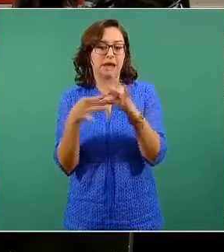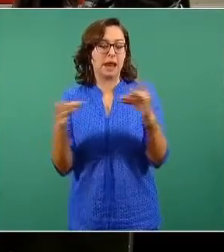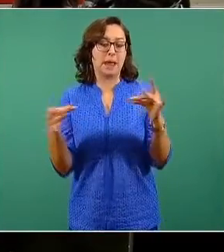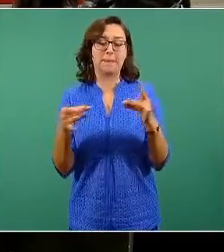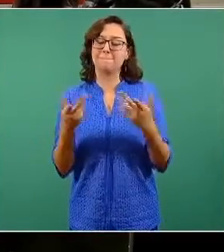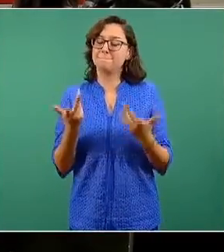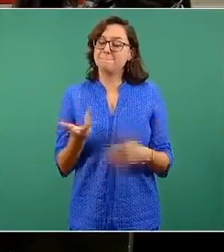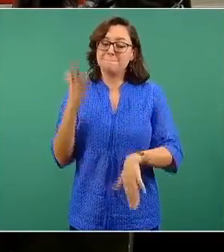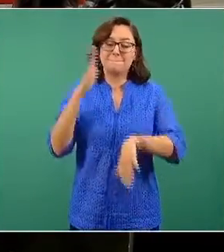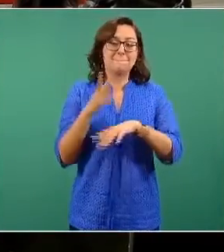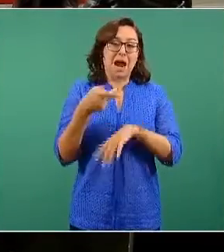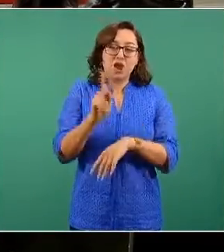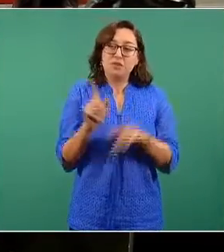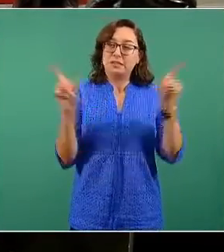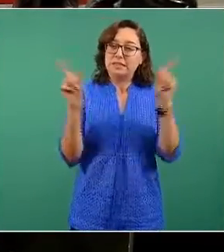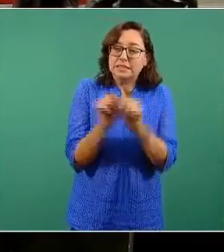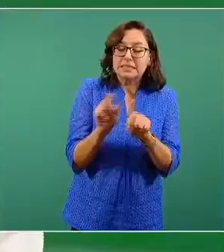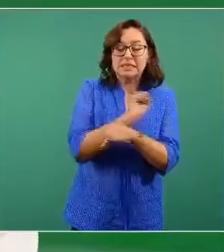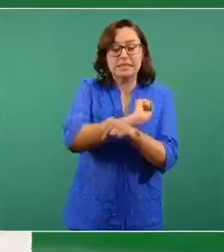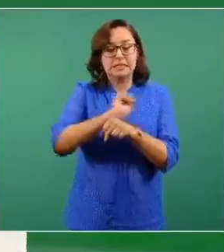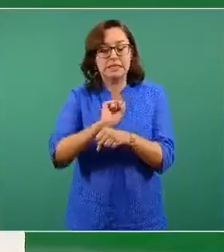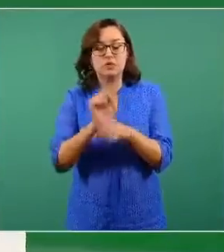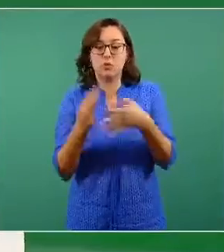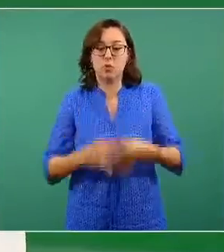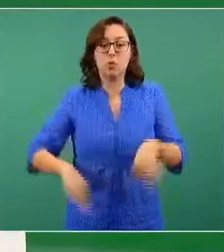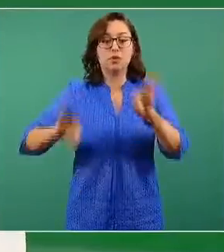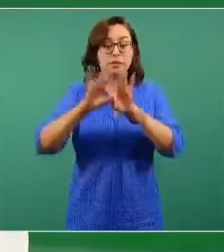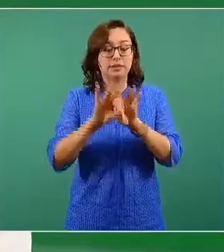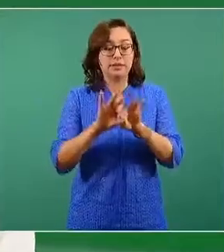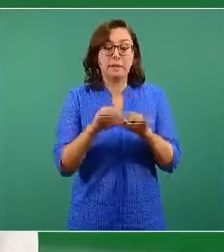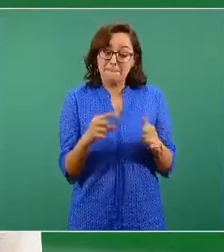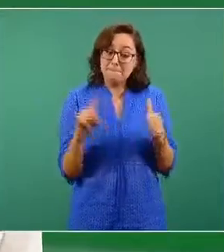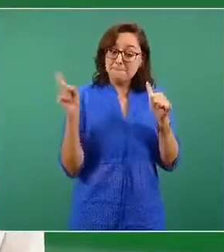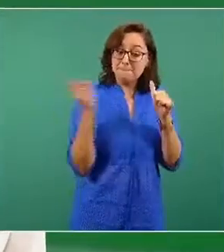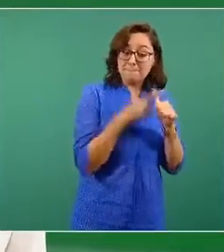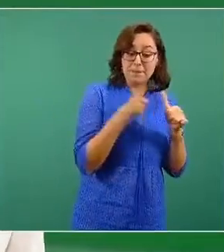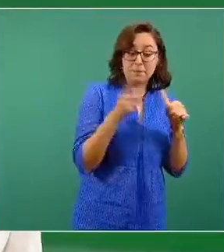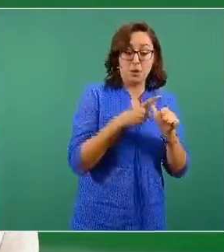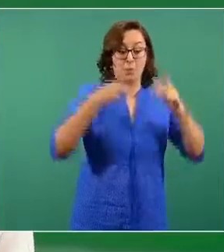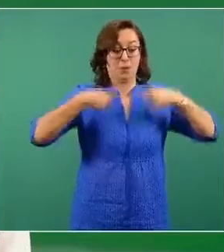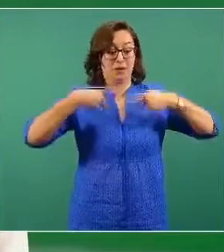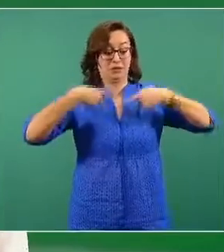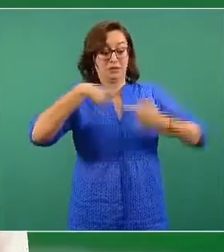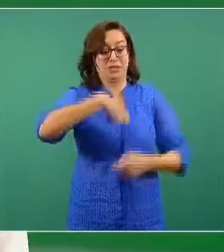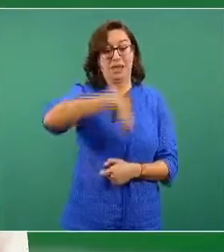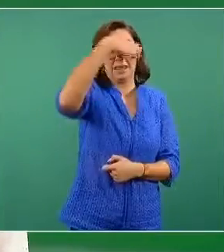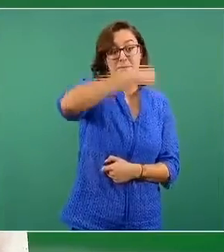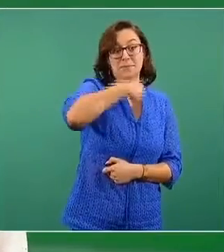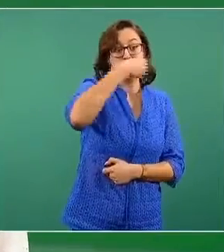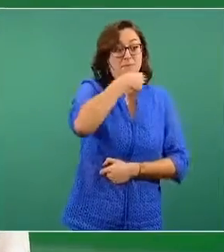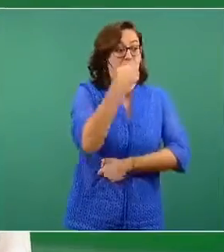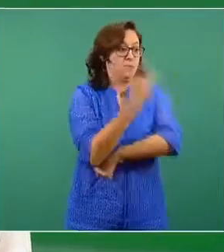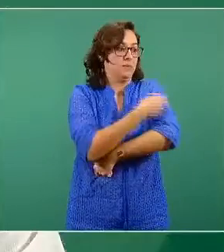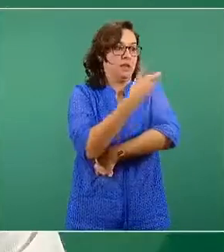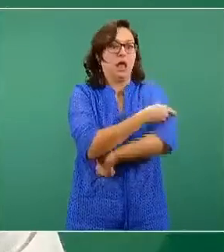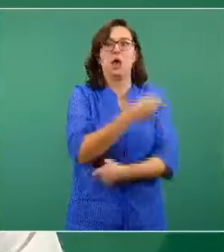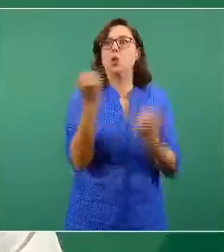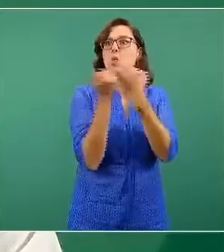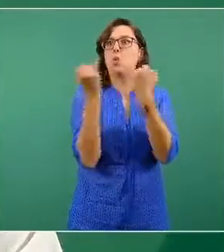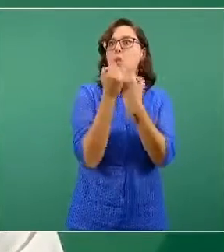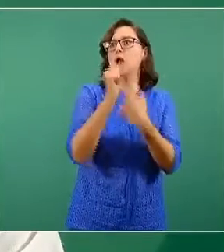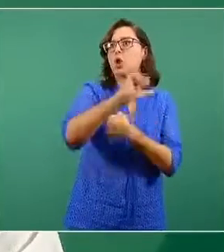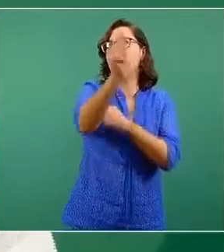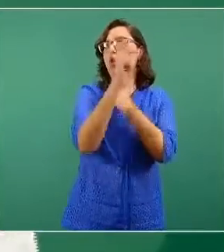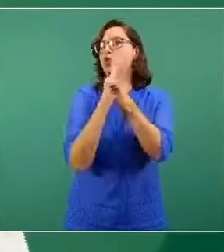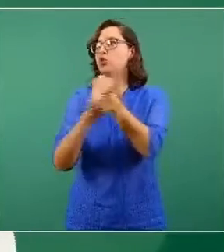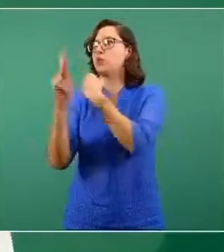ilustrativo, que es si se procede de esa manera, como se procede en muchos de los países europeos que están ya